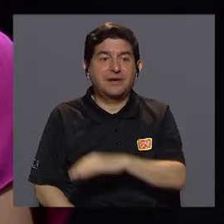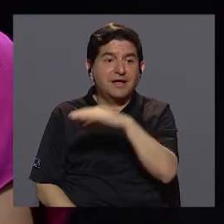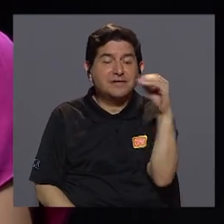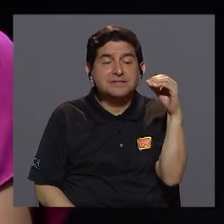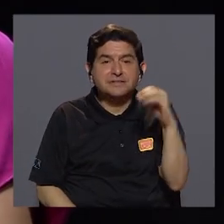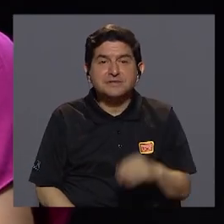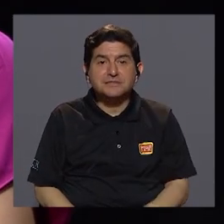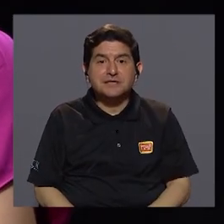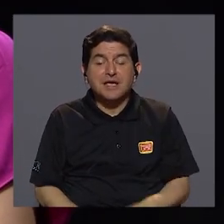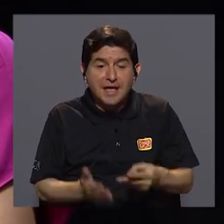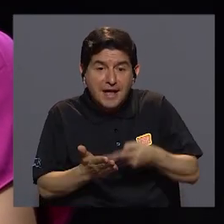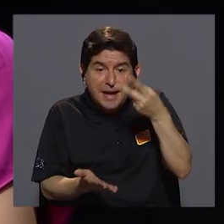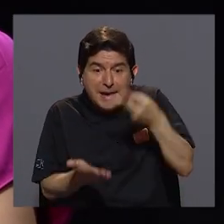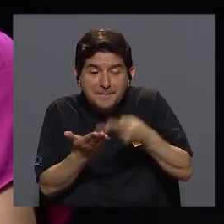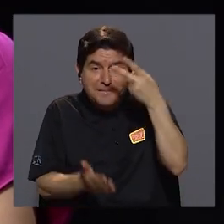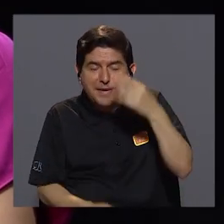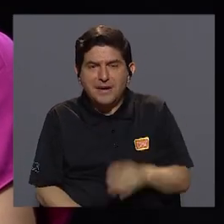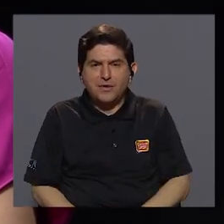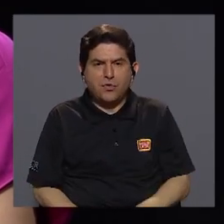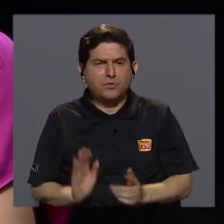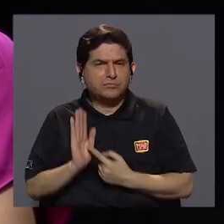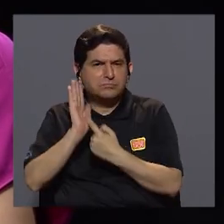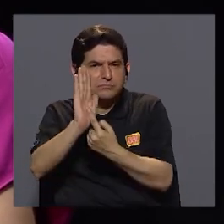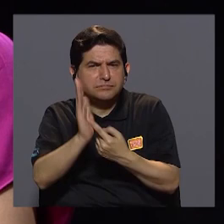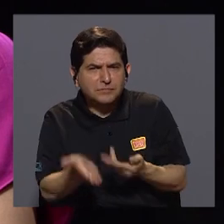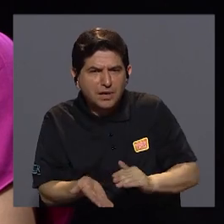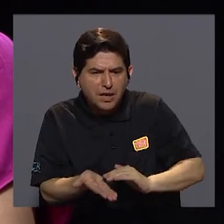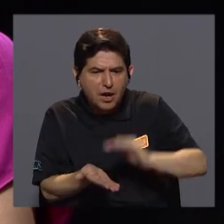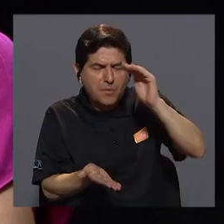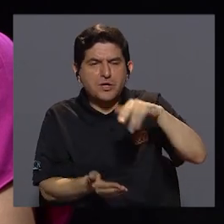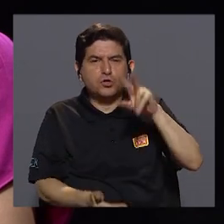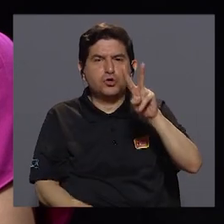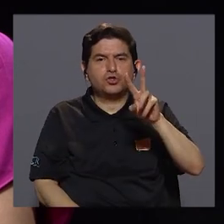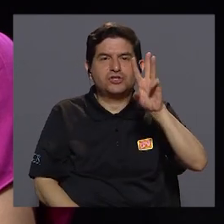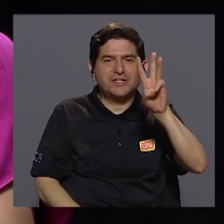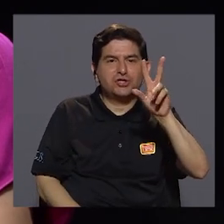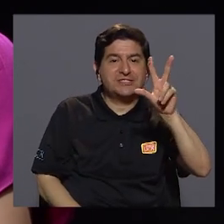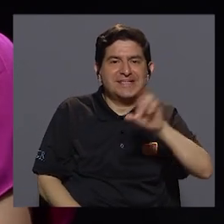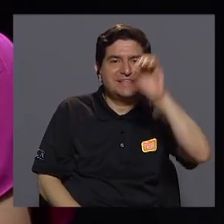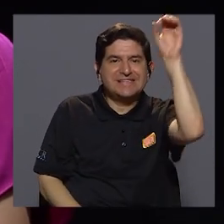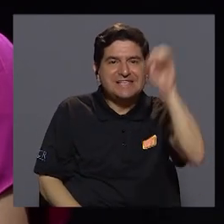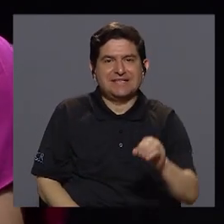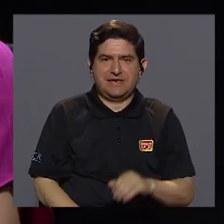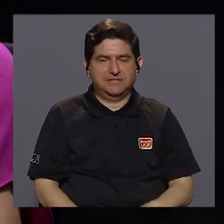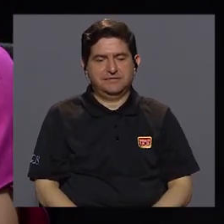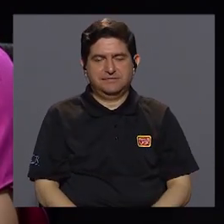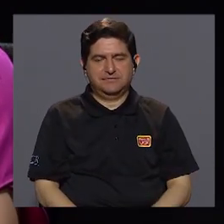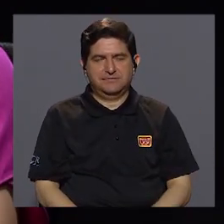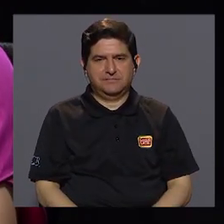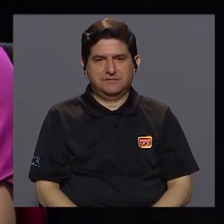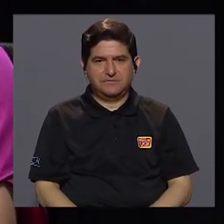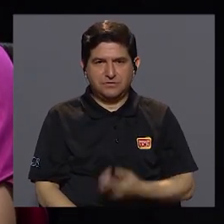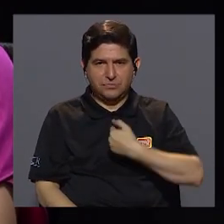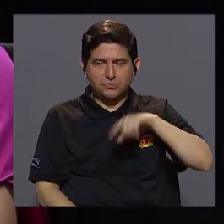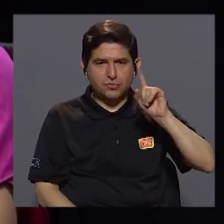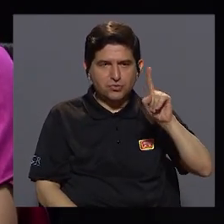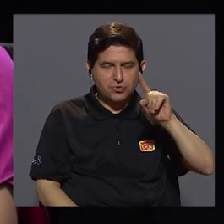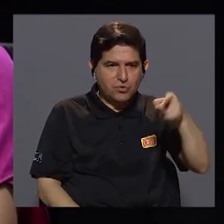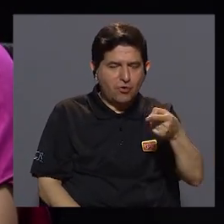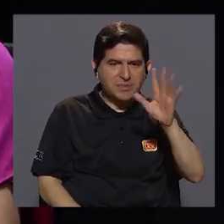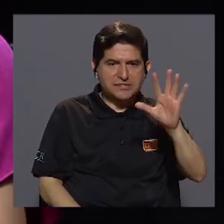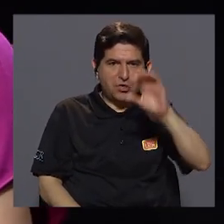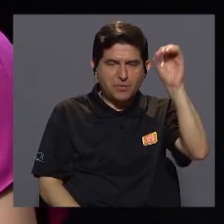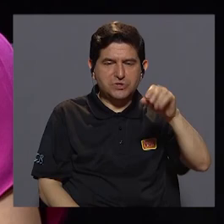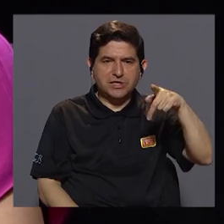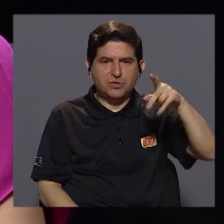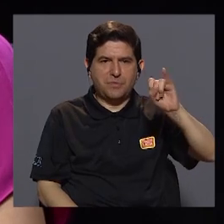términos de montos, se estaría visualizando un aumento del 263%. Estaríamos pasando de 1,5%